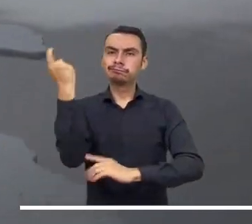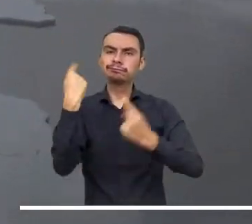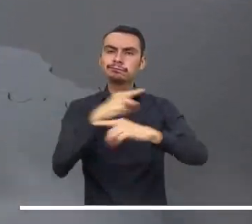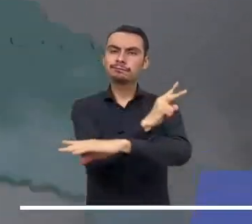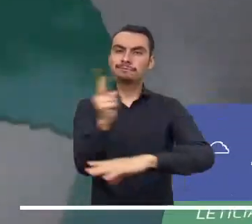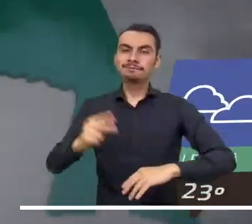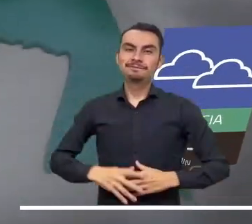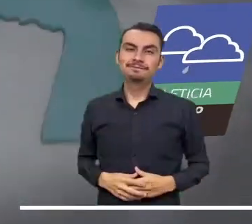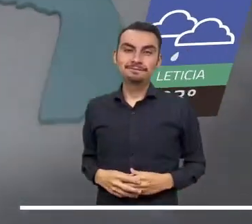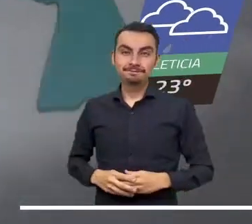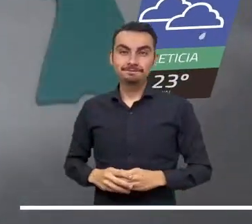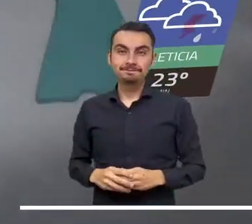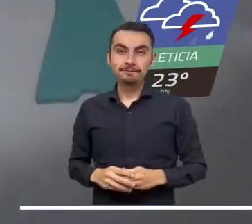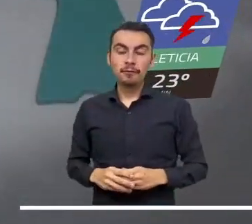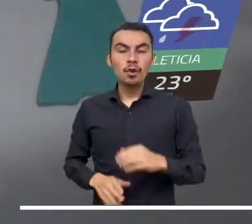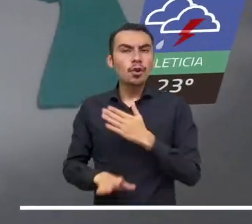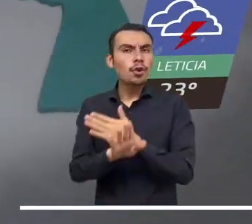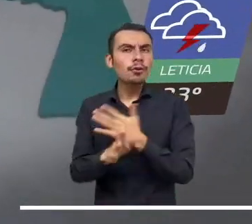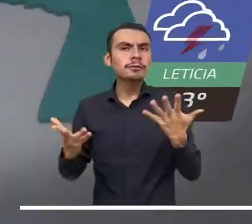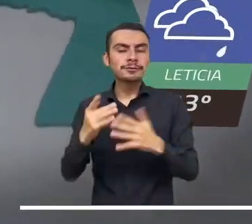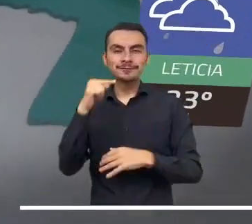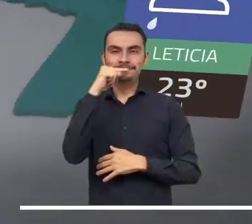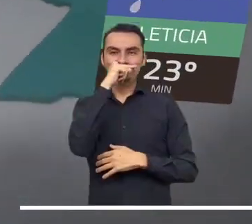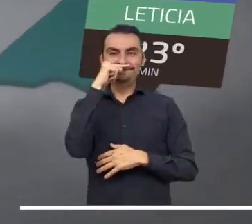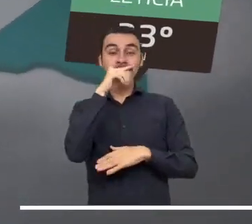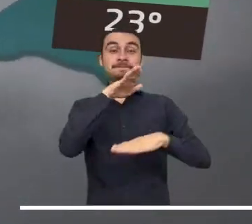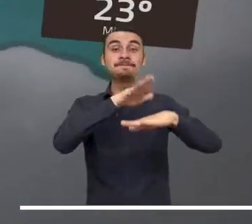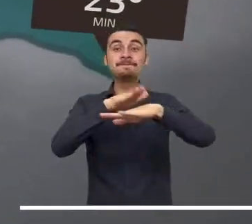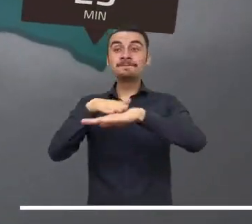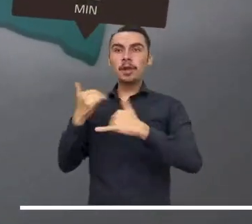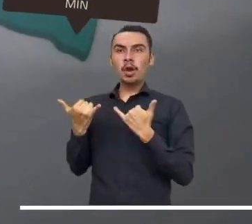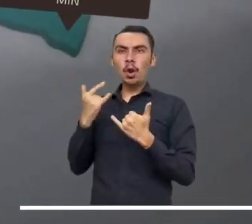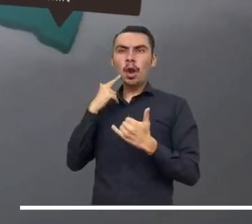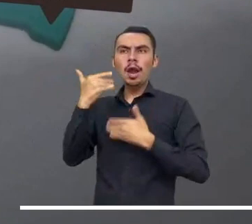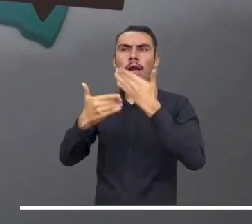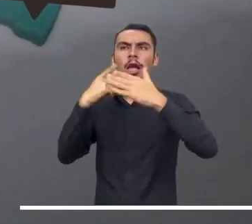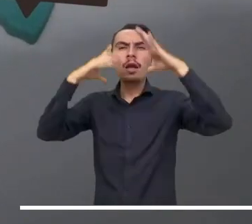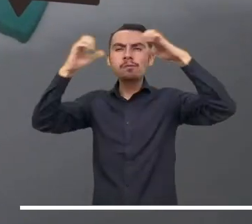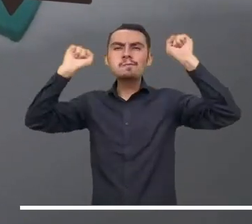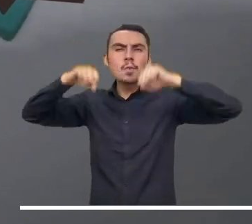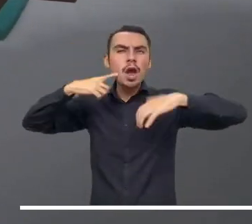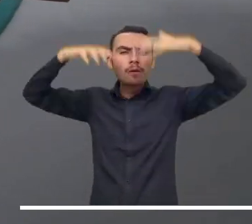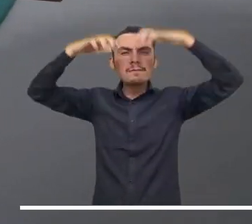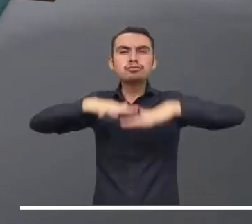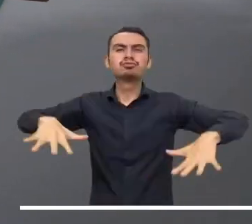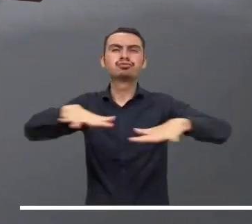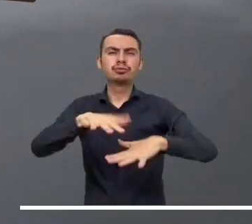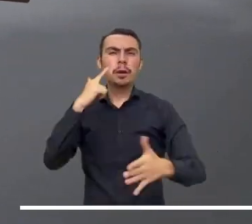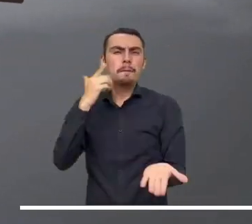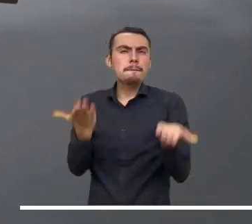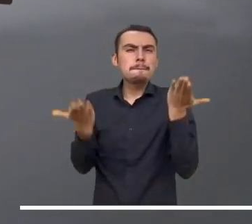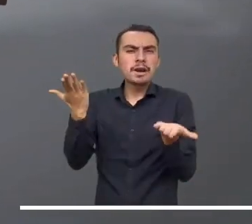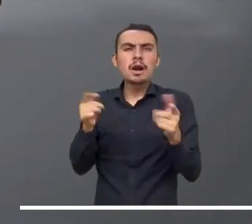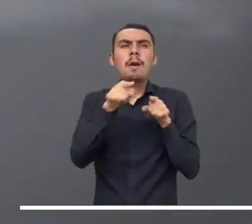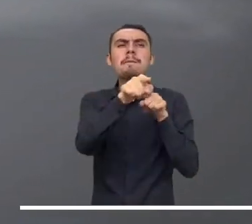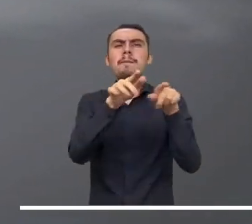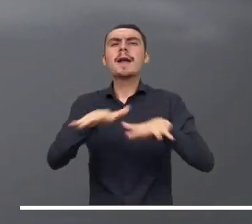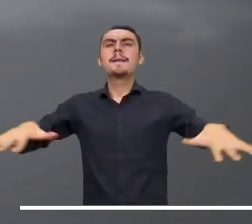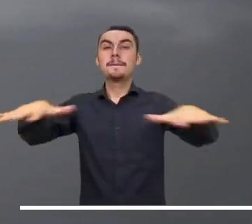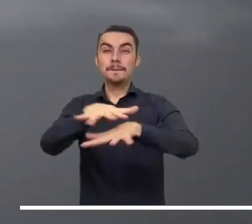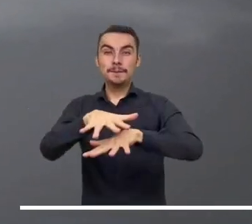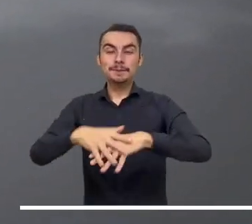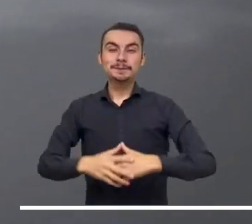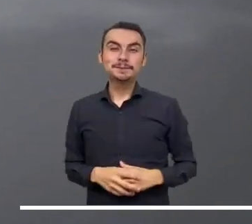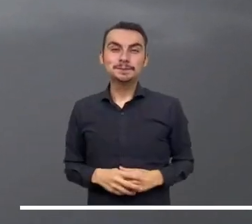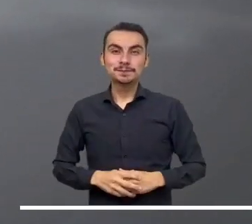La Amazonía cierra la jornada con algunas precipitaciones en Guainía, Guaviare, Oriente de Caquetá y Putumayo, Baupés y